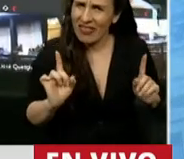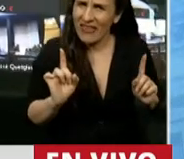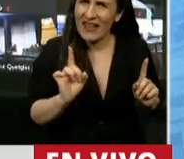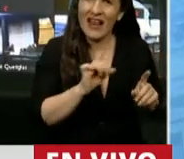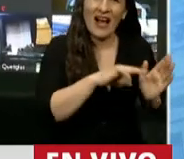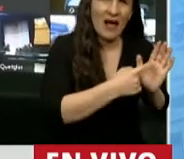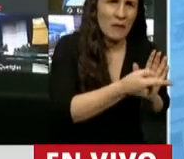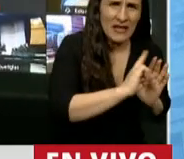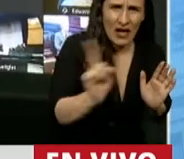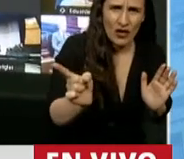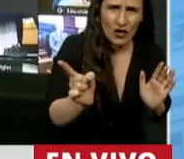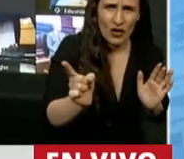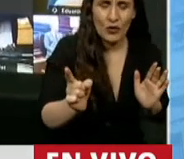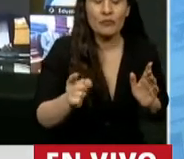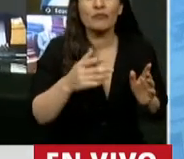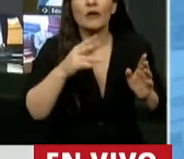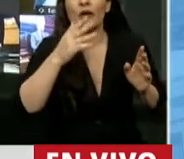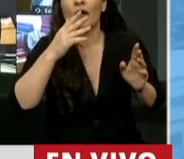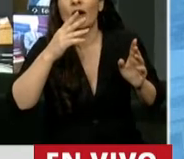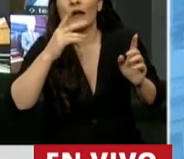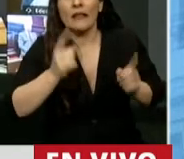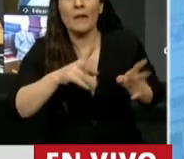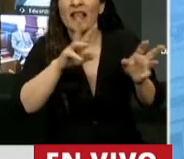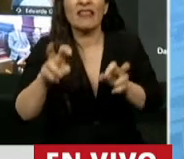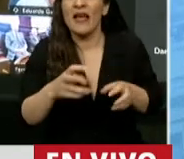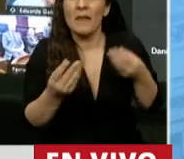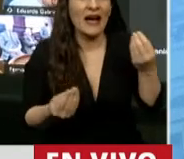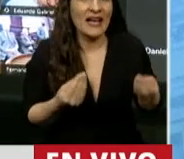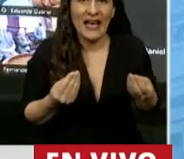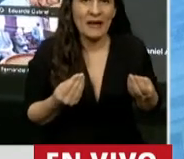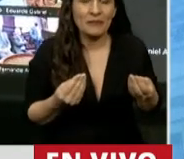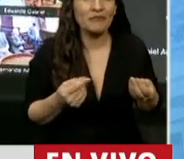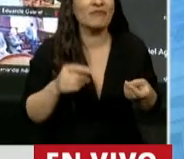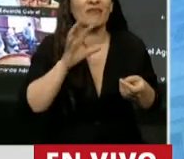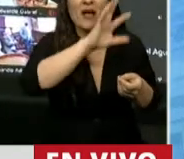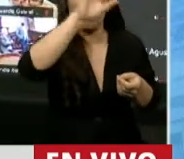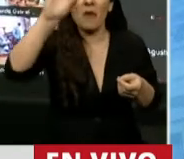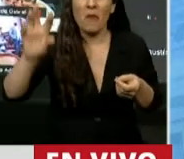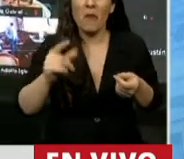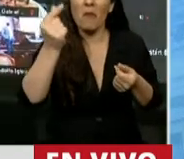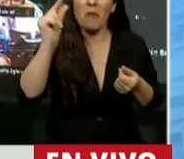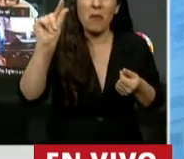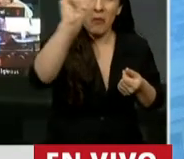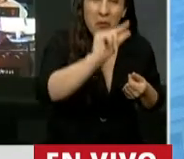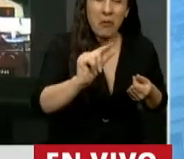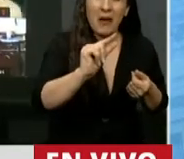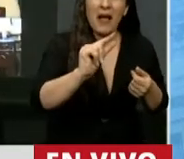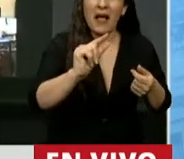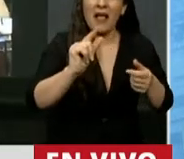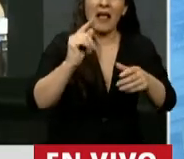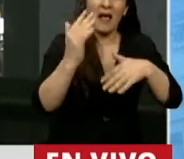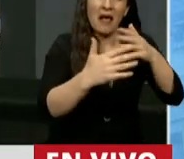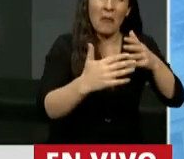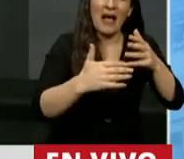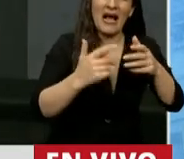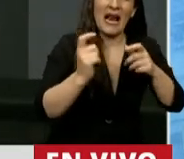Y después hay un tema. No se puede confundir los temas de la coparticipación federal con el tema de las transferencias